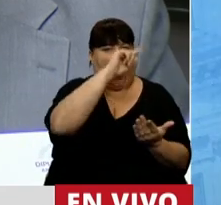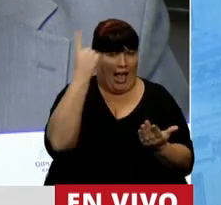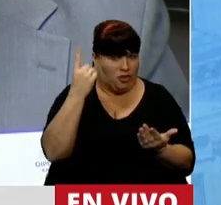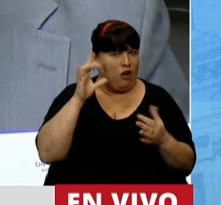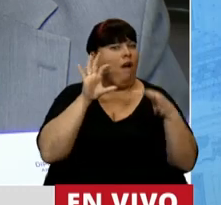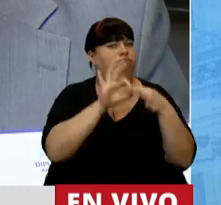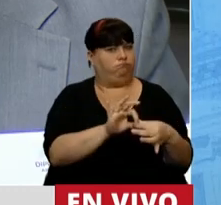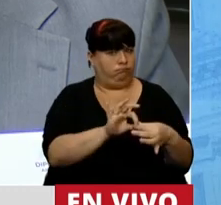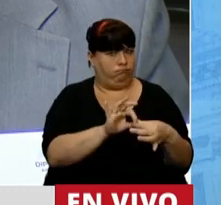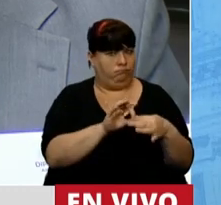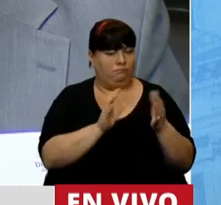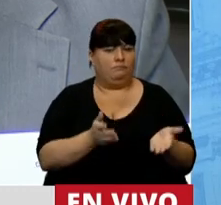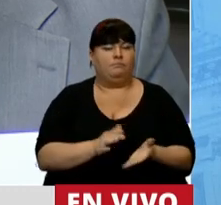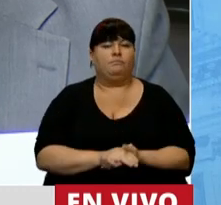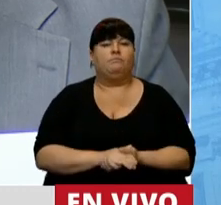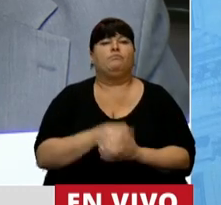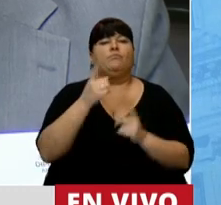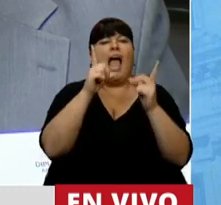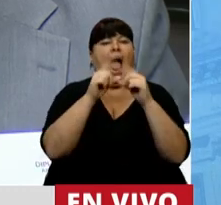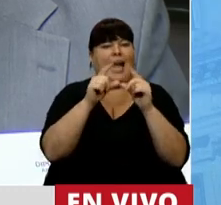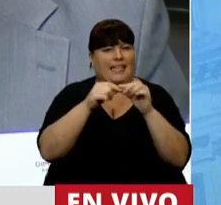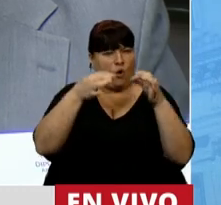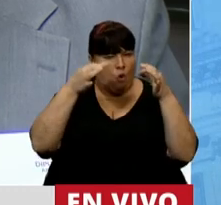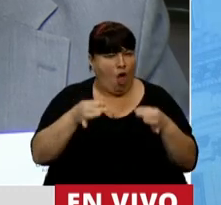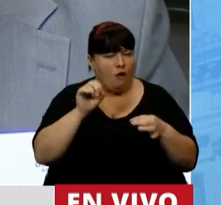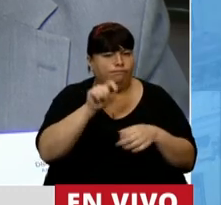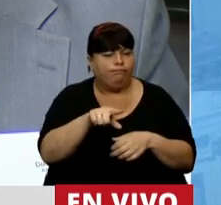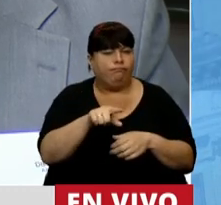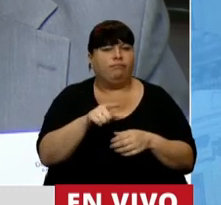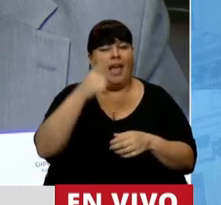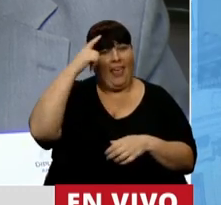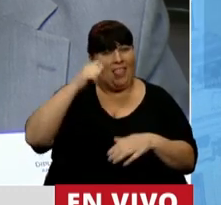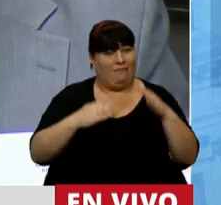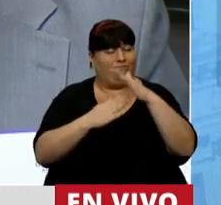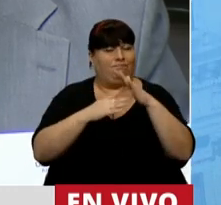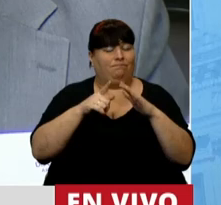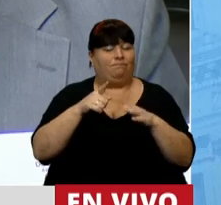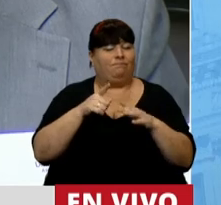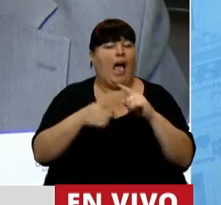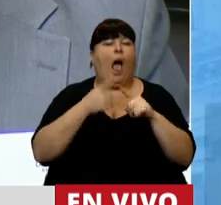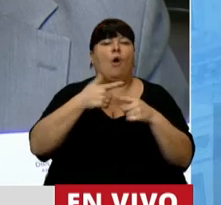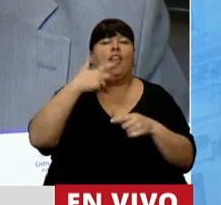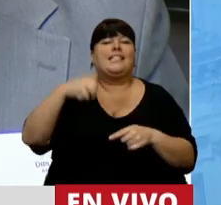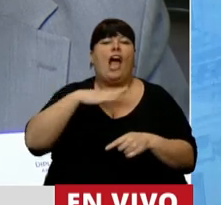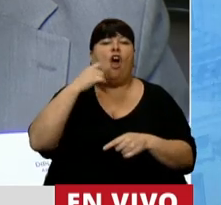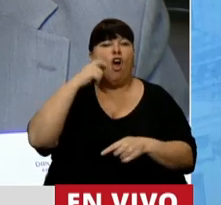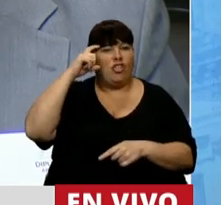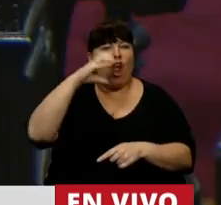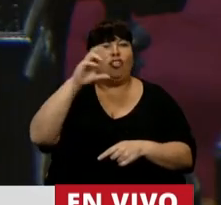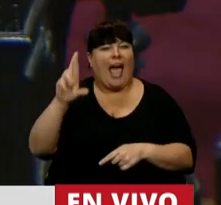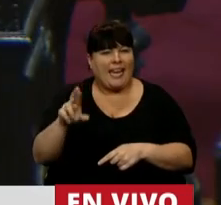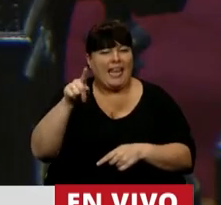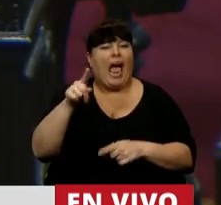les dio rango constitucional. Y hay un artículo específico de la Corte Interamericana, del Pacto de San José de Costa Rica,